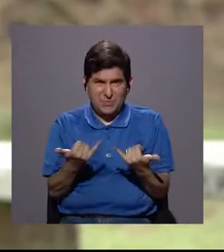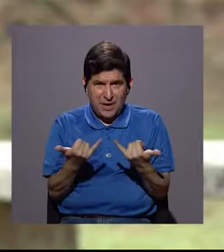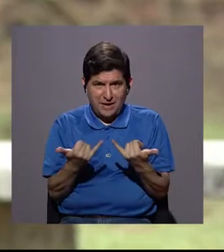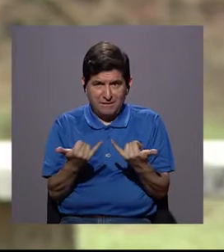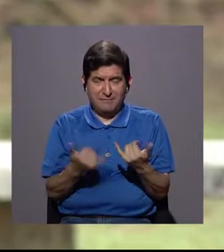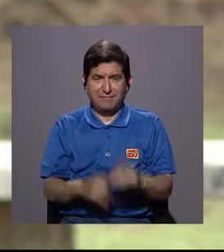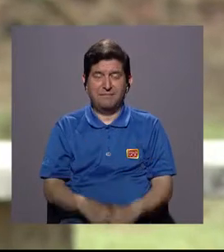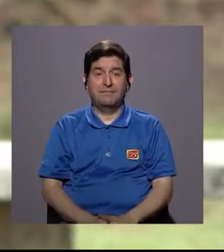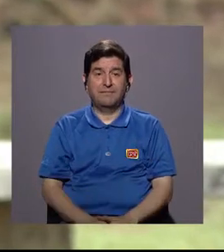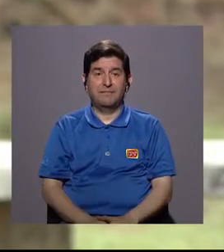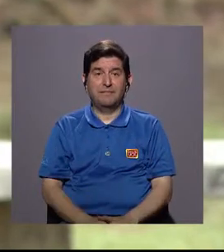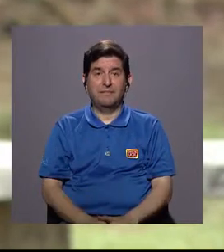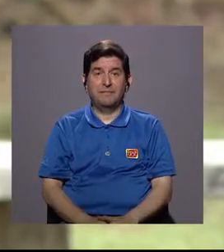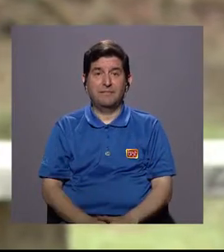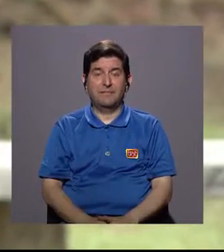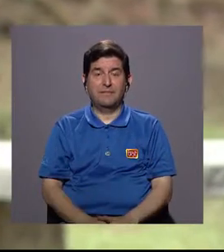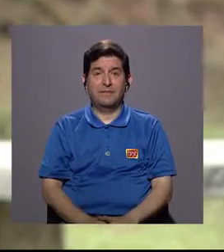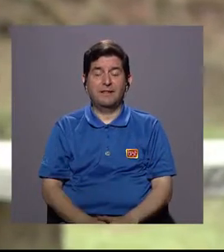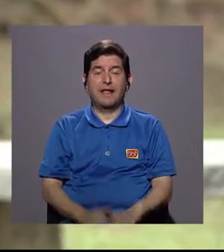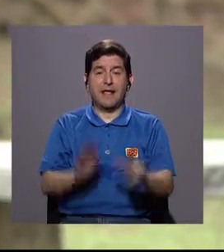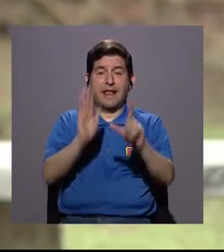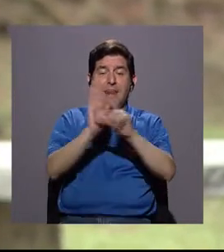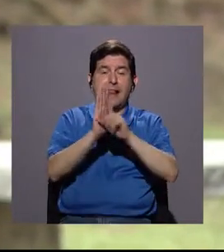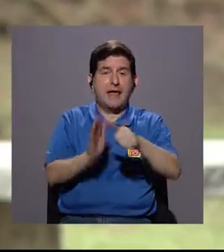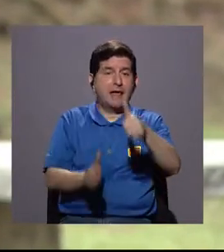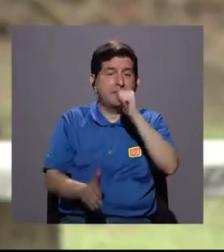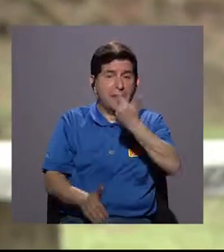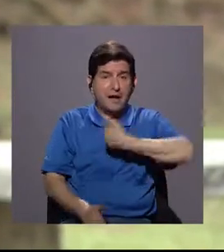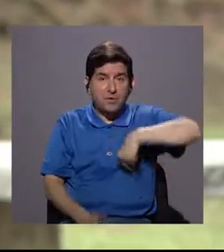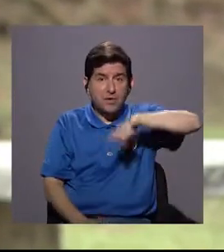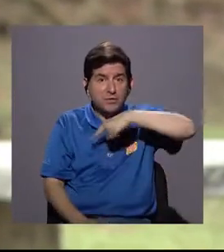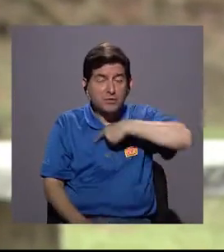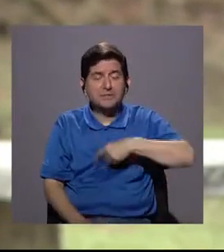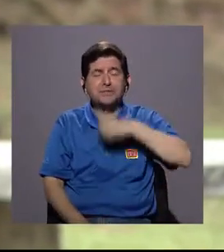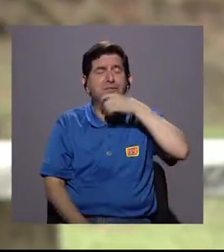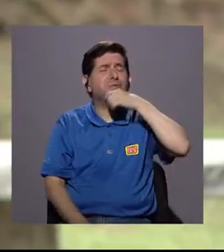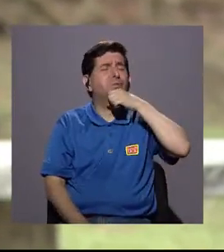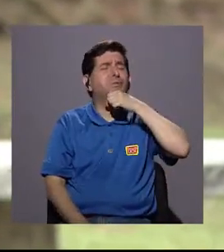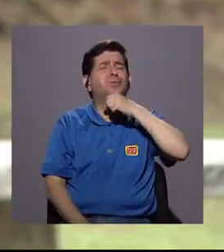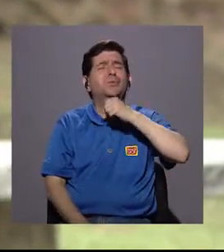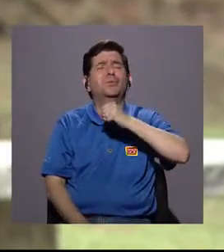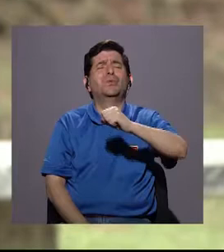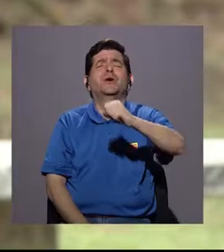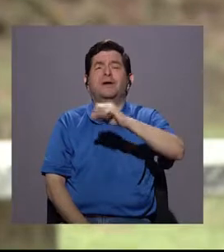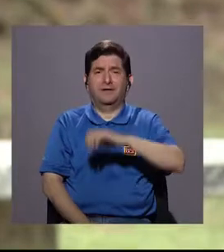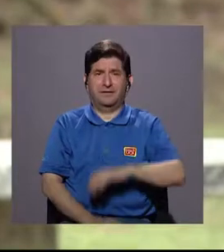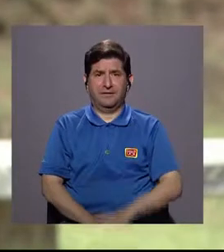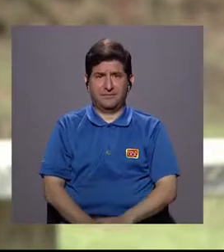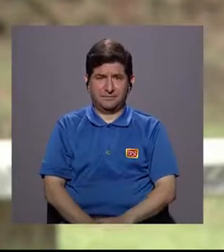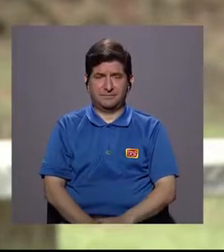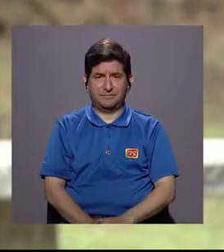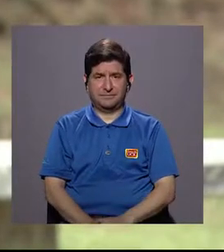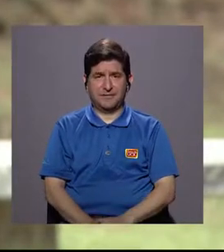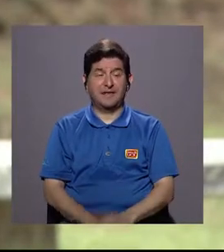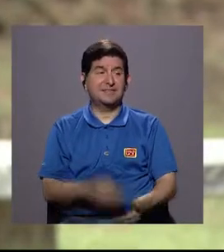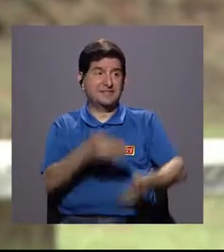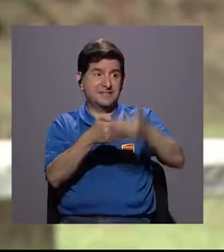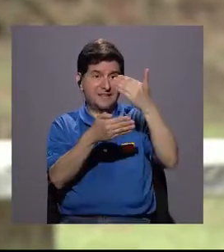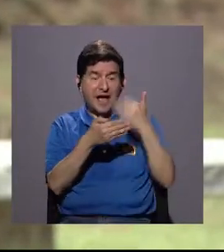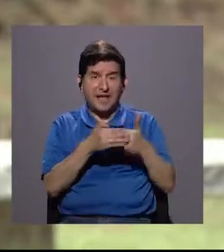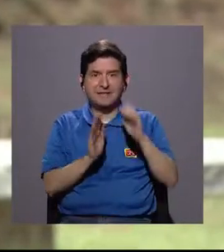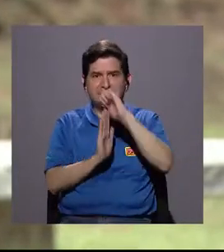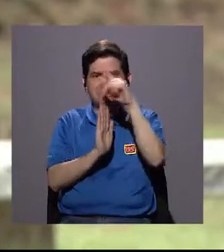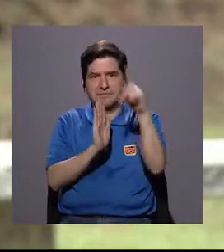actualmente, porque la ley de aguas de nosotros es bastante vieja, es anterior